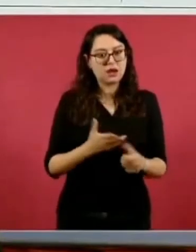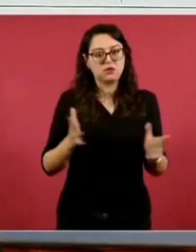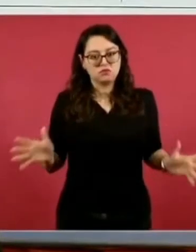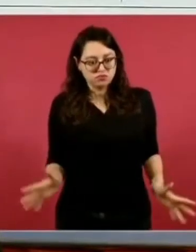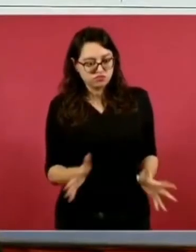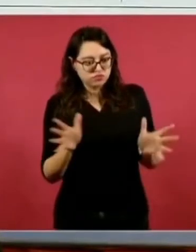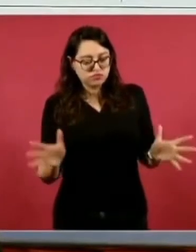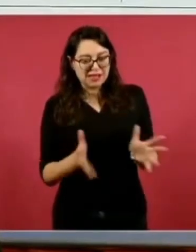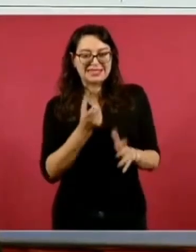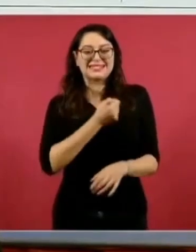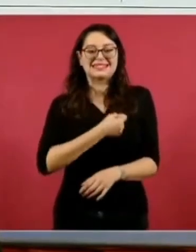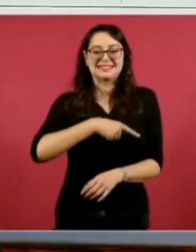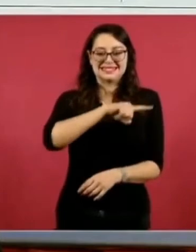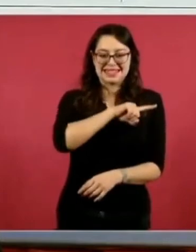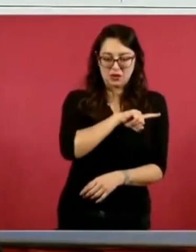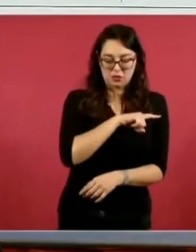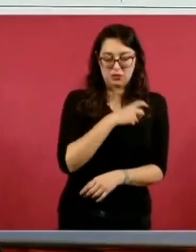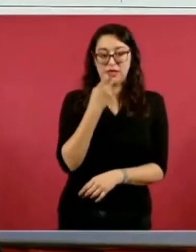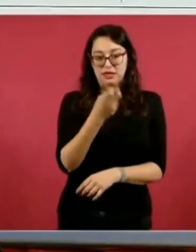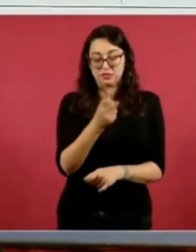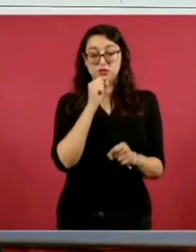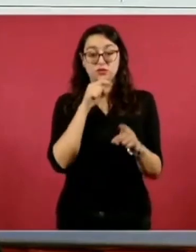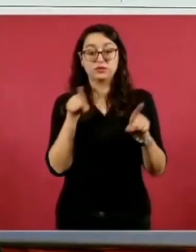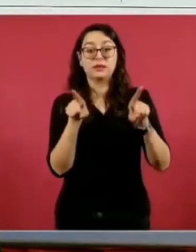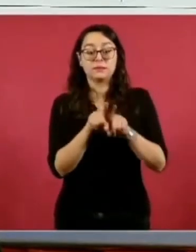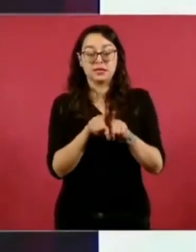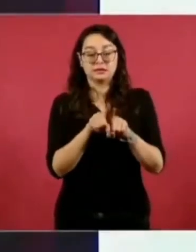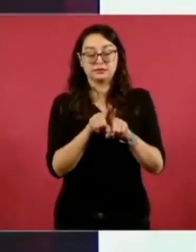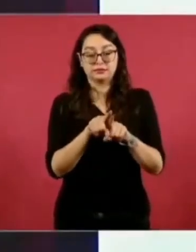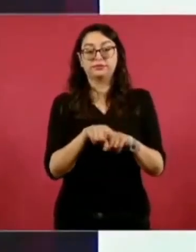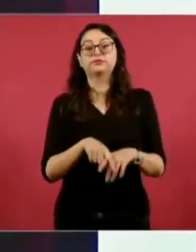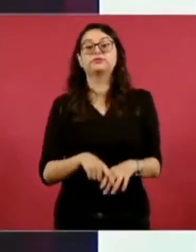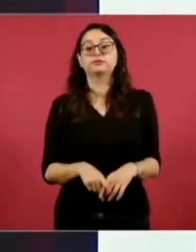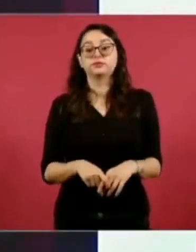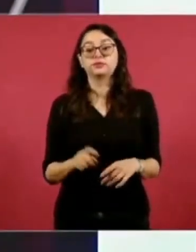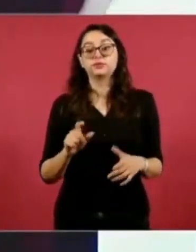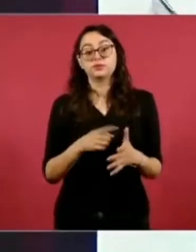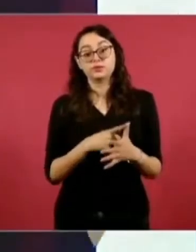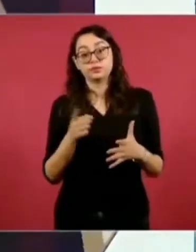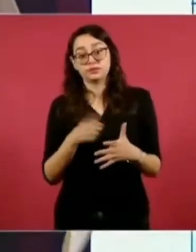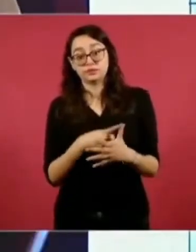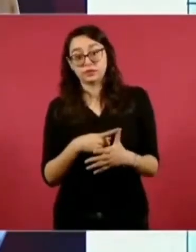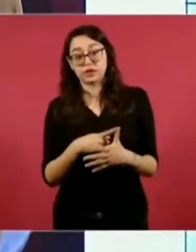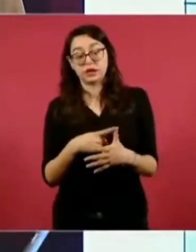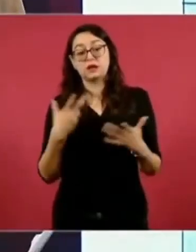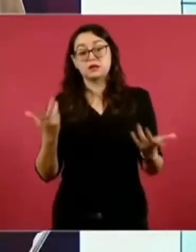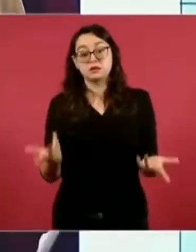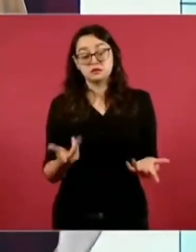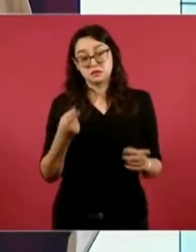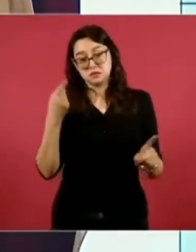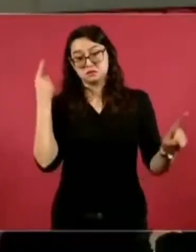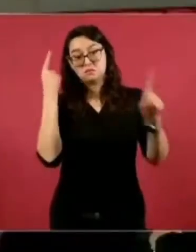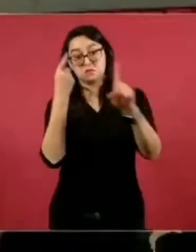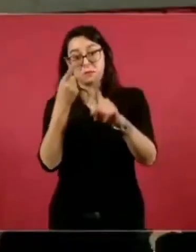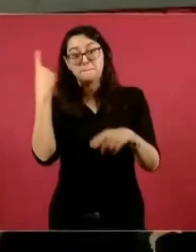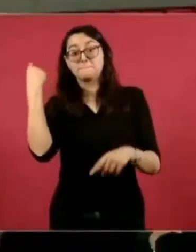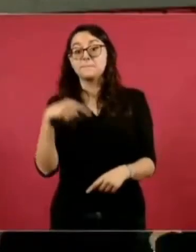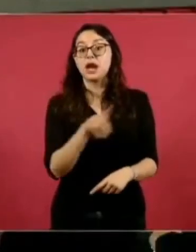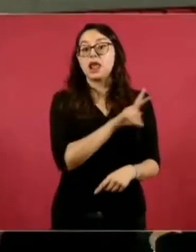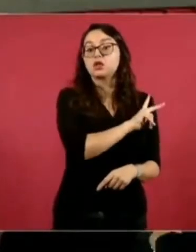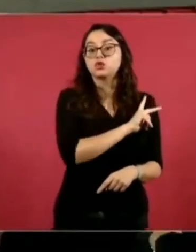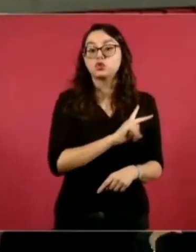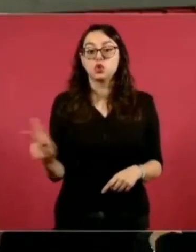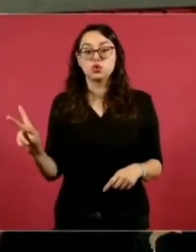enfoques. Y una cosa muy importante, es un sistema tendiente a la universalidad. ¿Qué significa esto? Todos